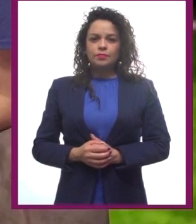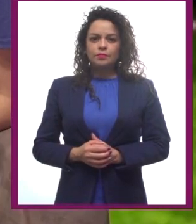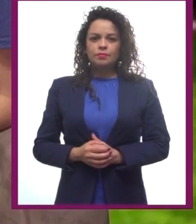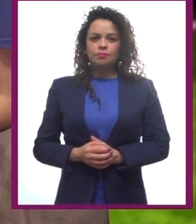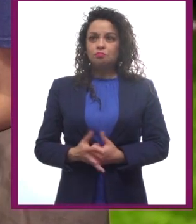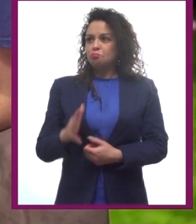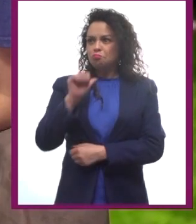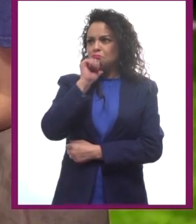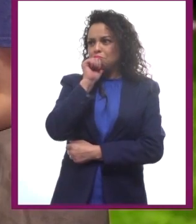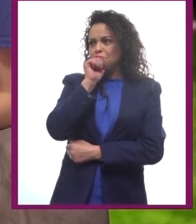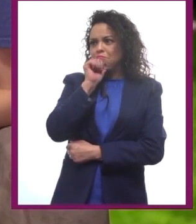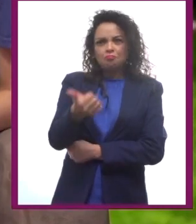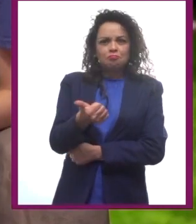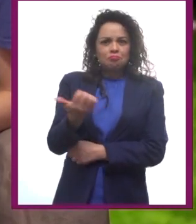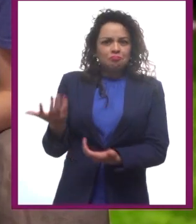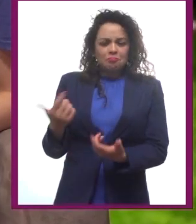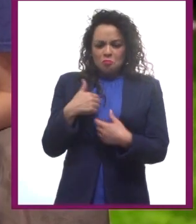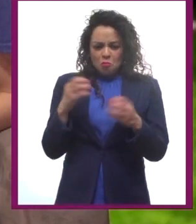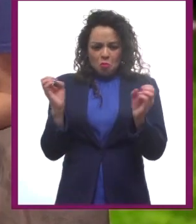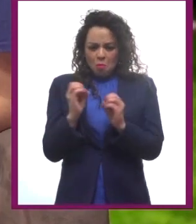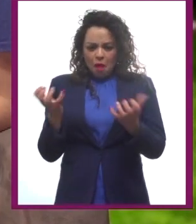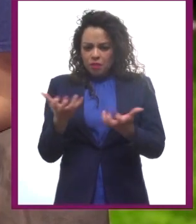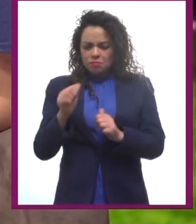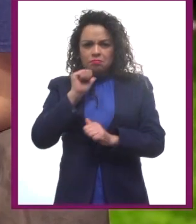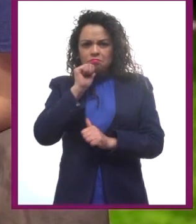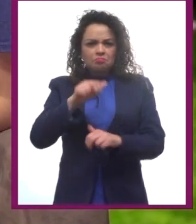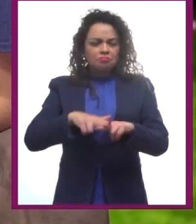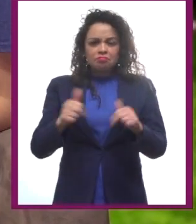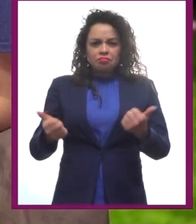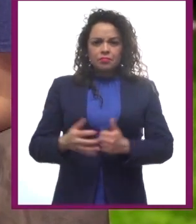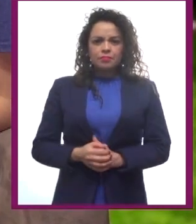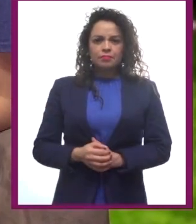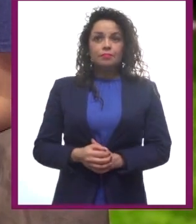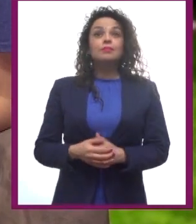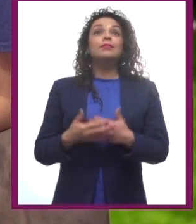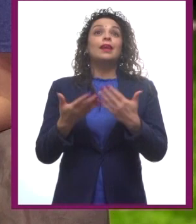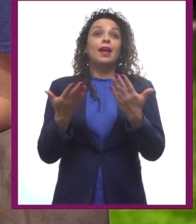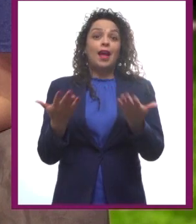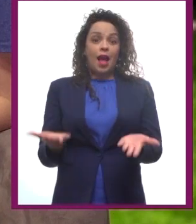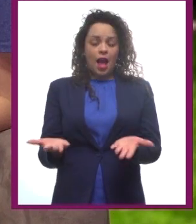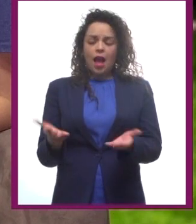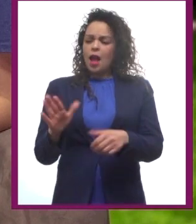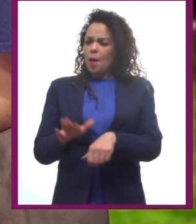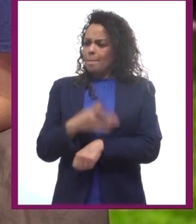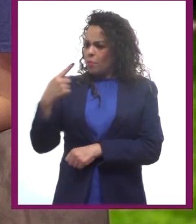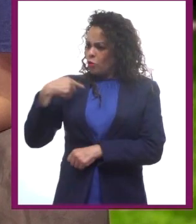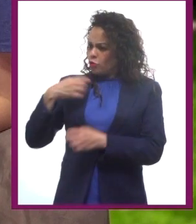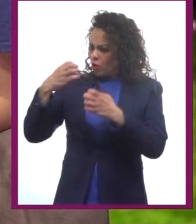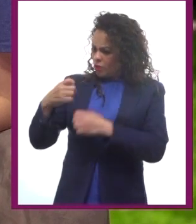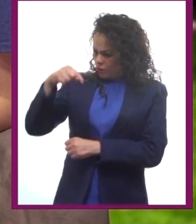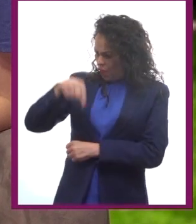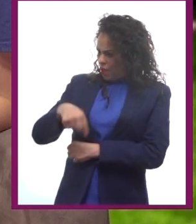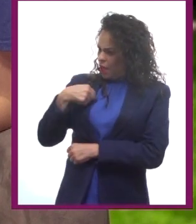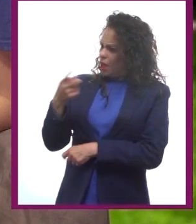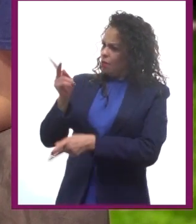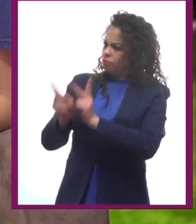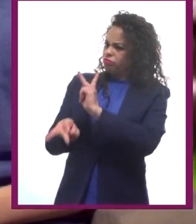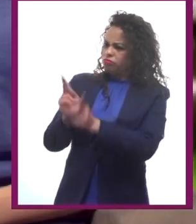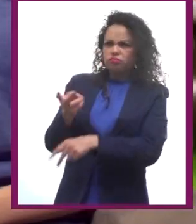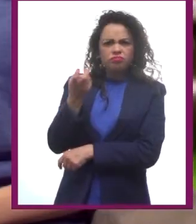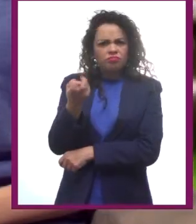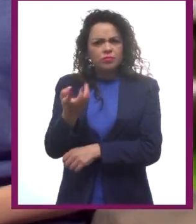Nada. Absolutamente nada. Entonces, ¿por qué estoy yo aquí hablándole de esto?